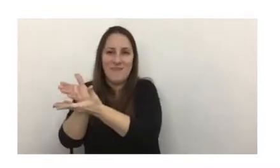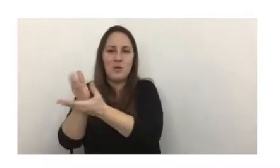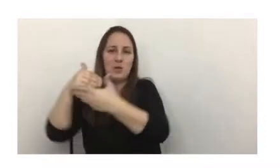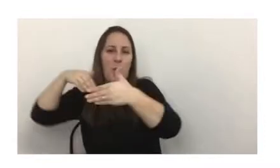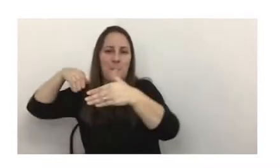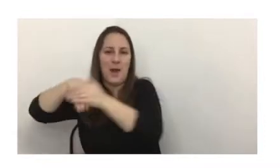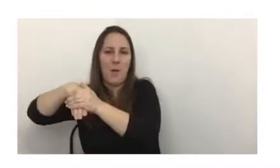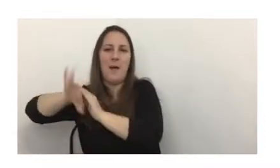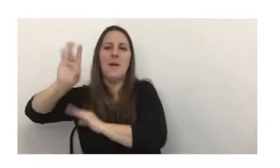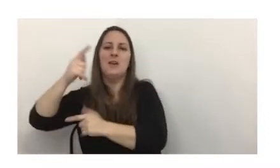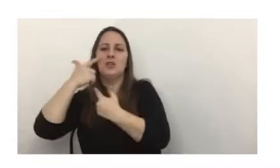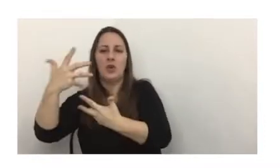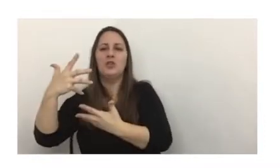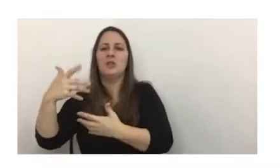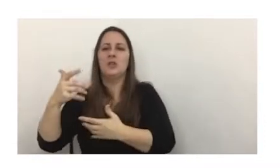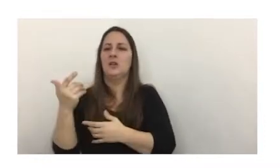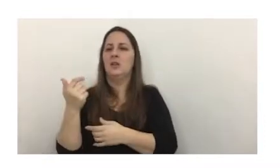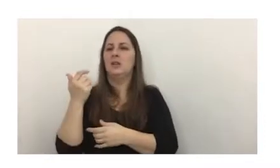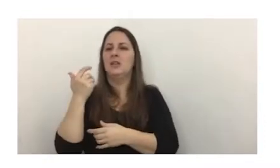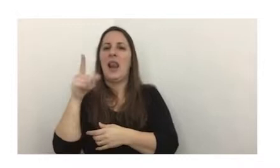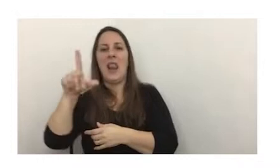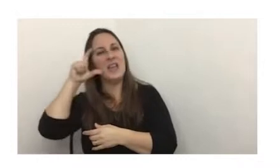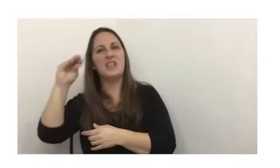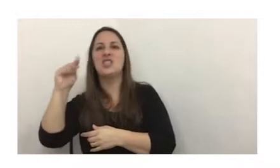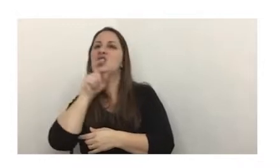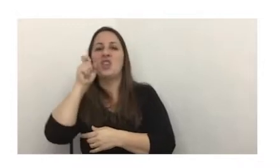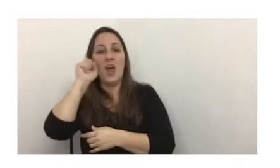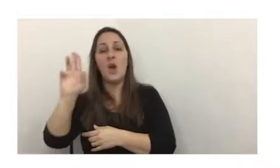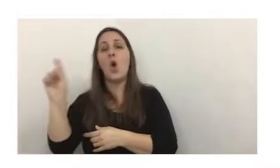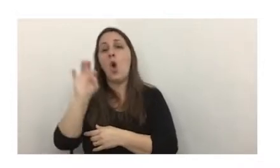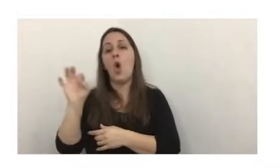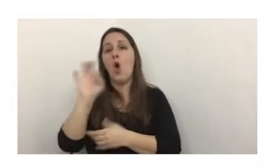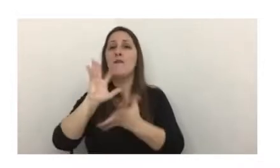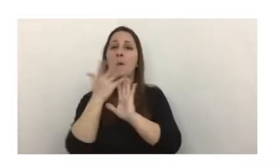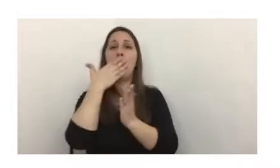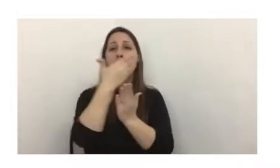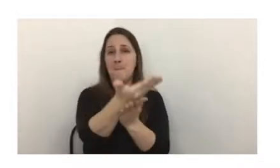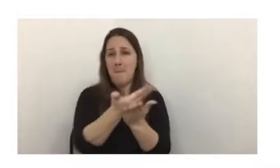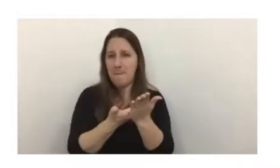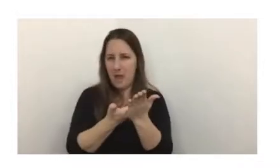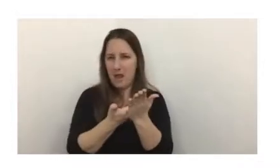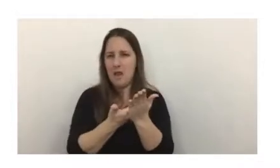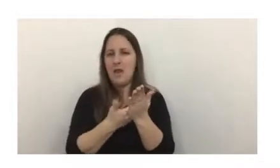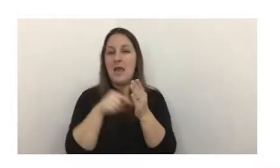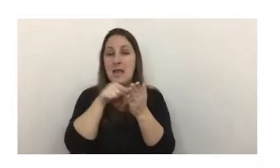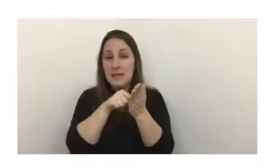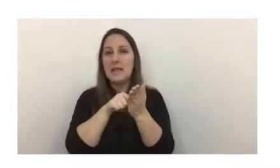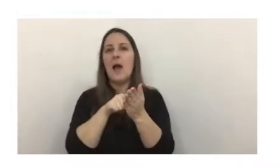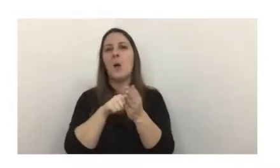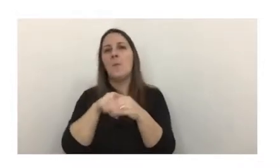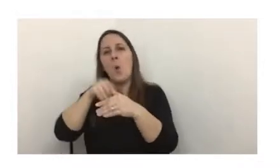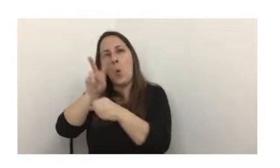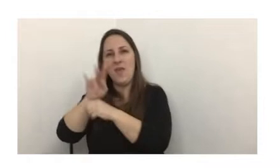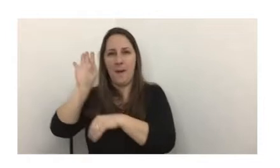como los más conocidos, Trezor Ledger o en formato papel ¿Sí? Que da más a resguardo de ataques